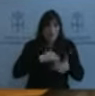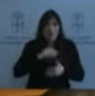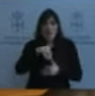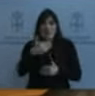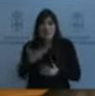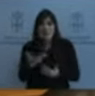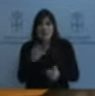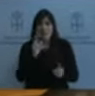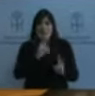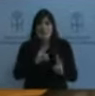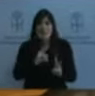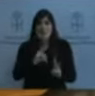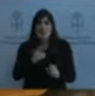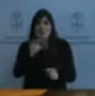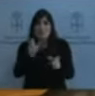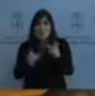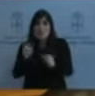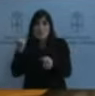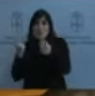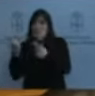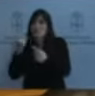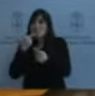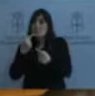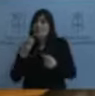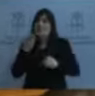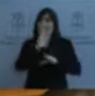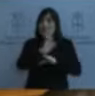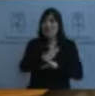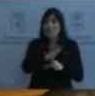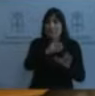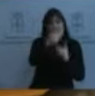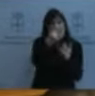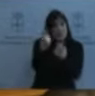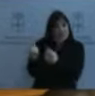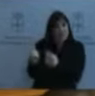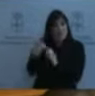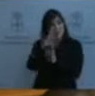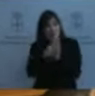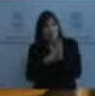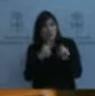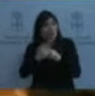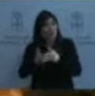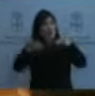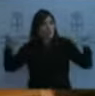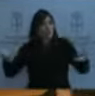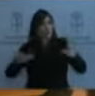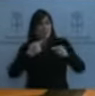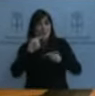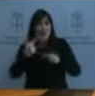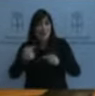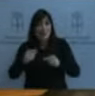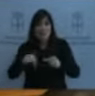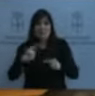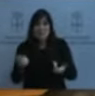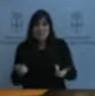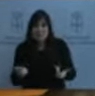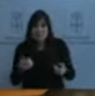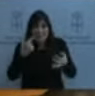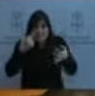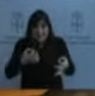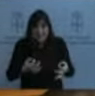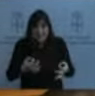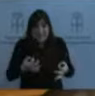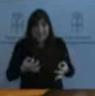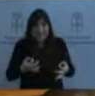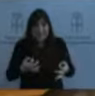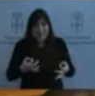las necesidades, de los principios y de las grandes cosas. Y luego se bajan, tienen la ovación asegurada, pero no han dicho ni